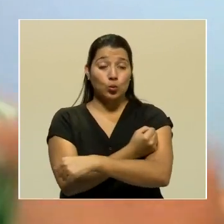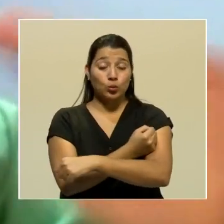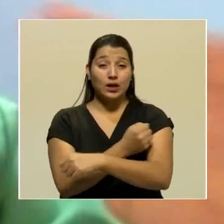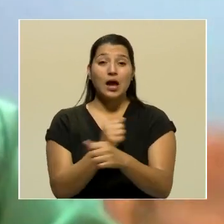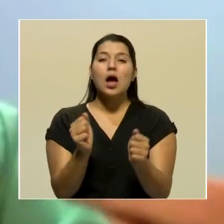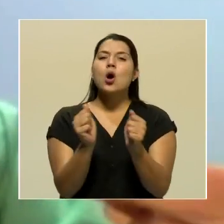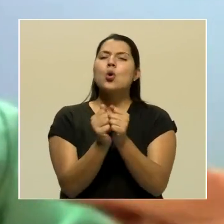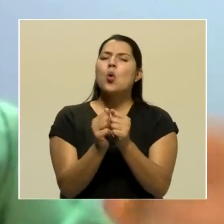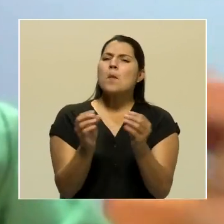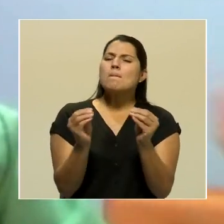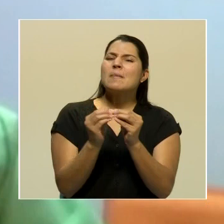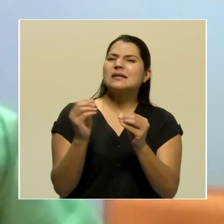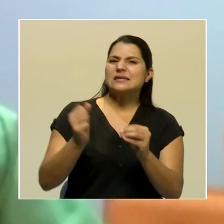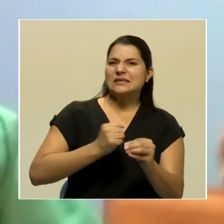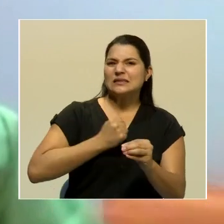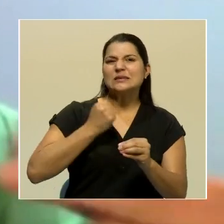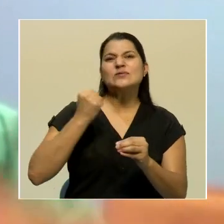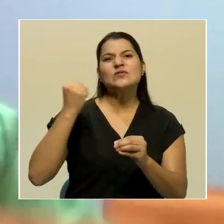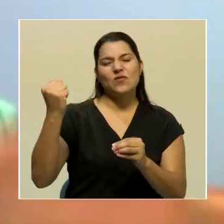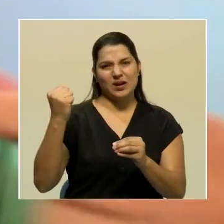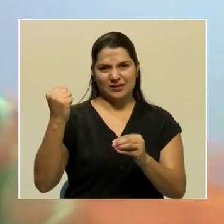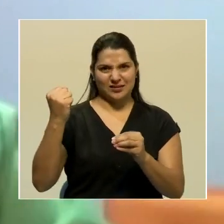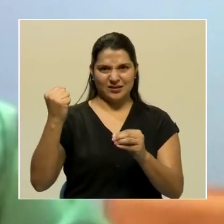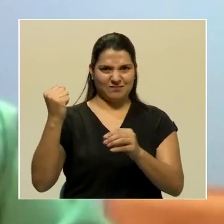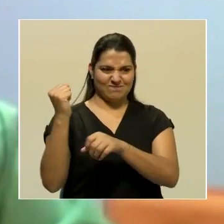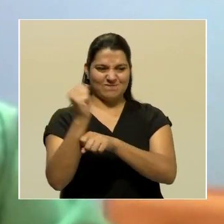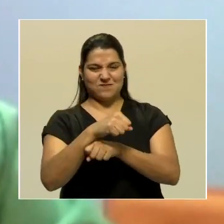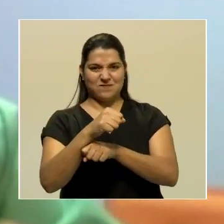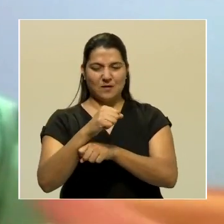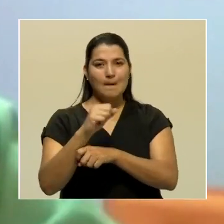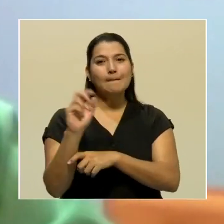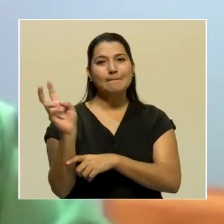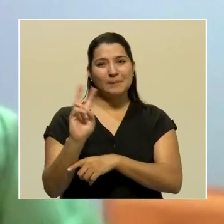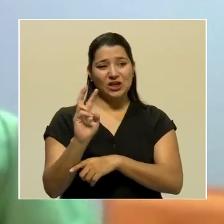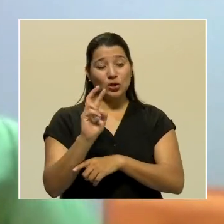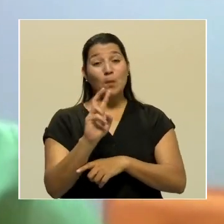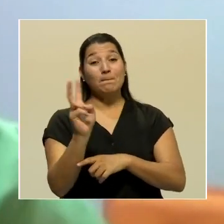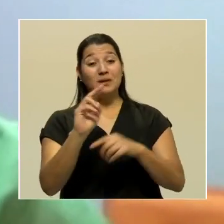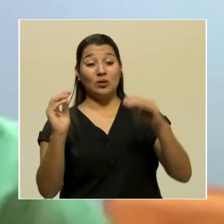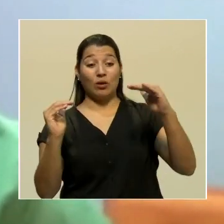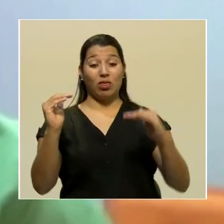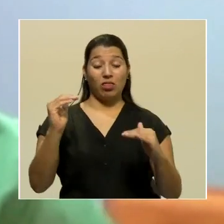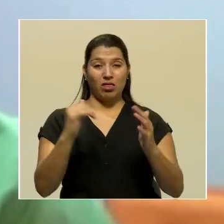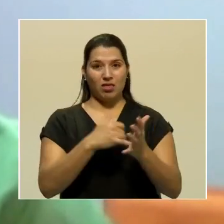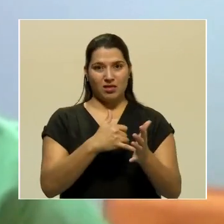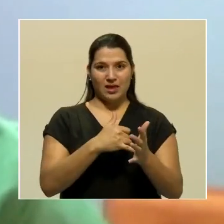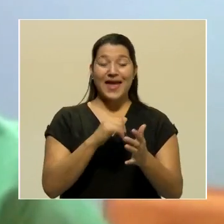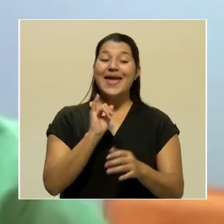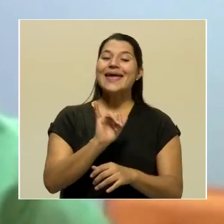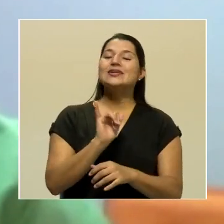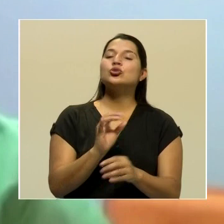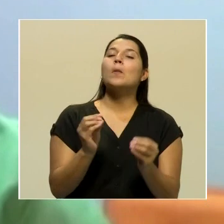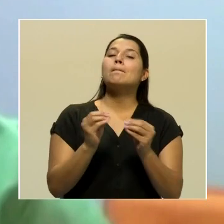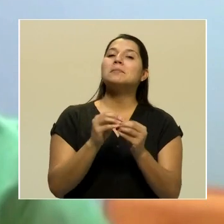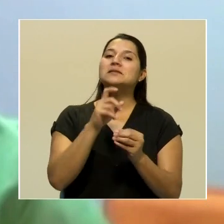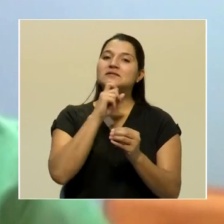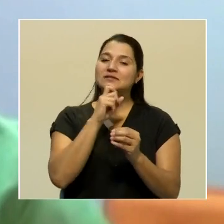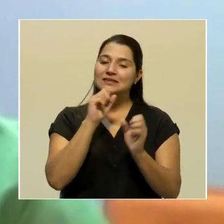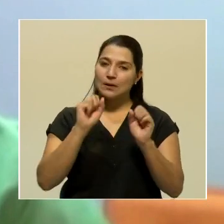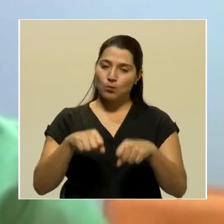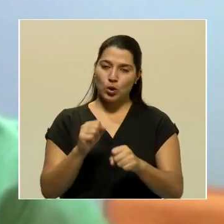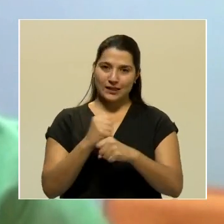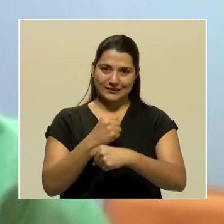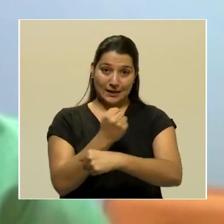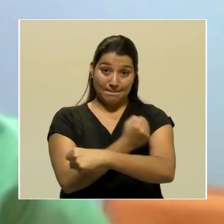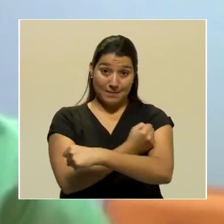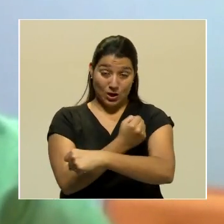una mayor potencia que el virus. Eso complica la fabricación de las vacunas porque, en términos generales, hacer